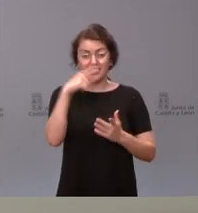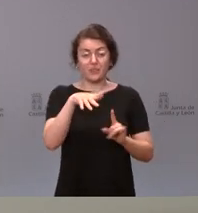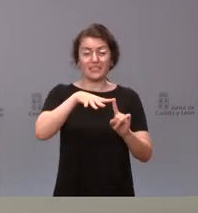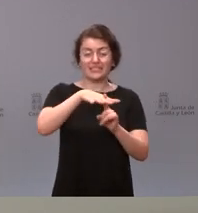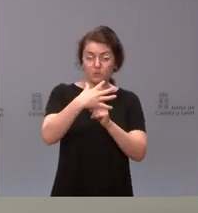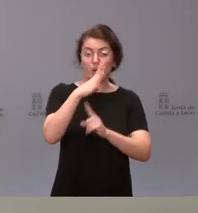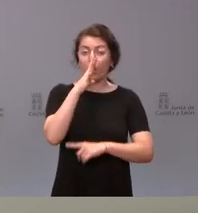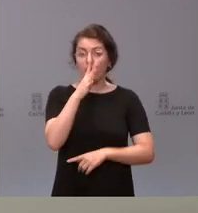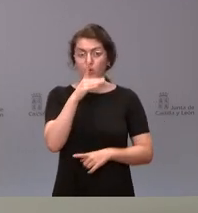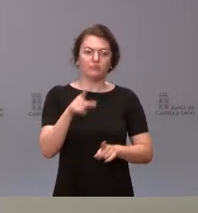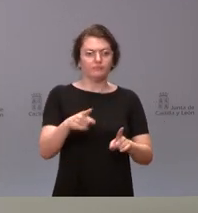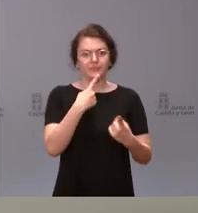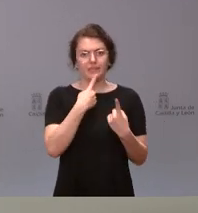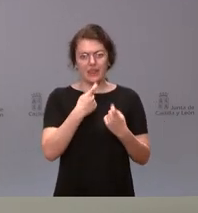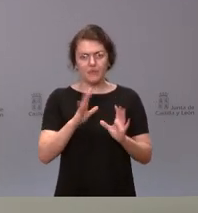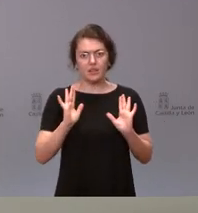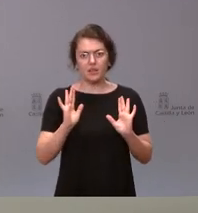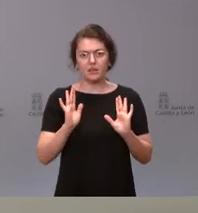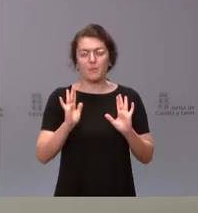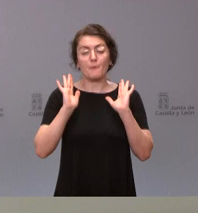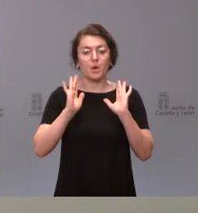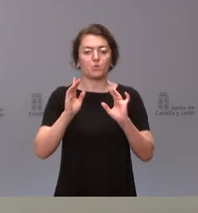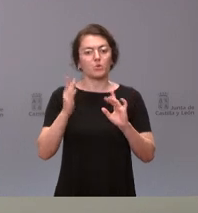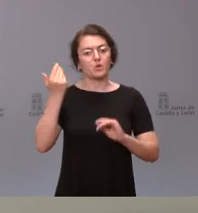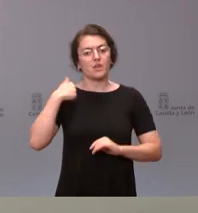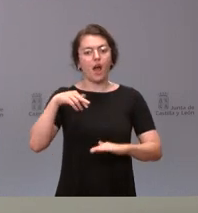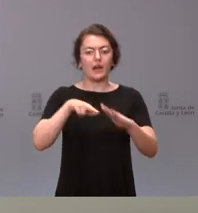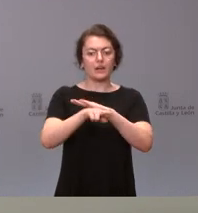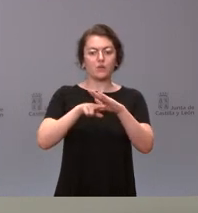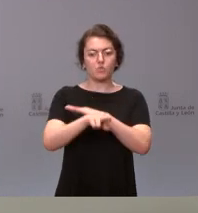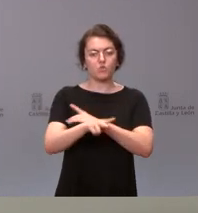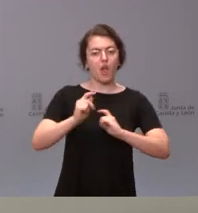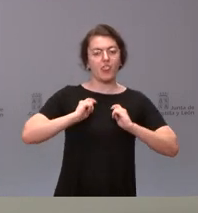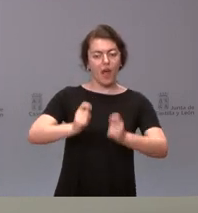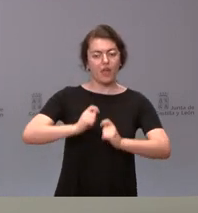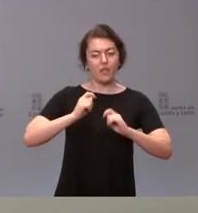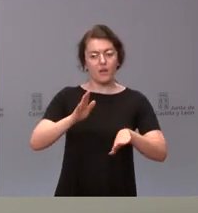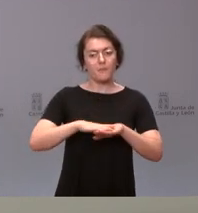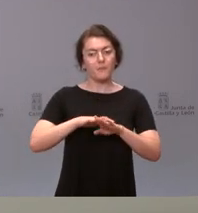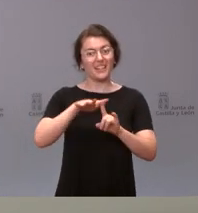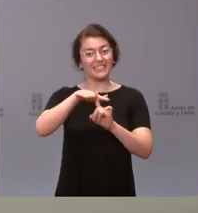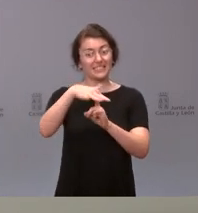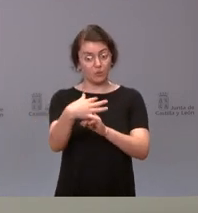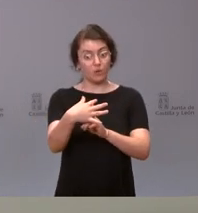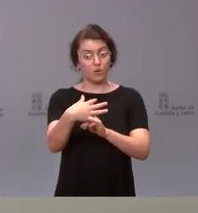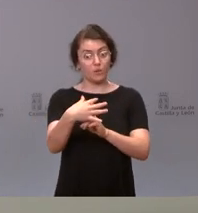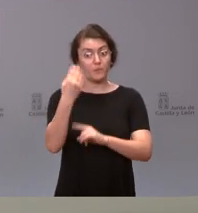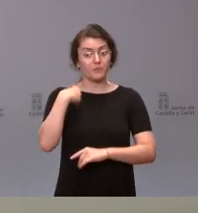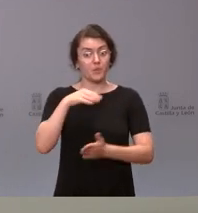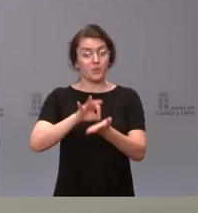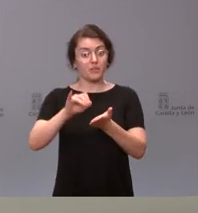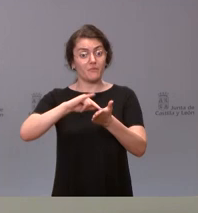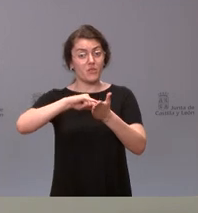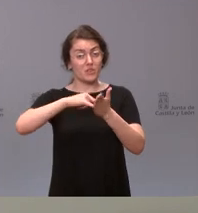complejo, pero se han puesto los medios que, para cada una de las circunstancias, aconsejan los servicios